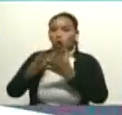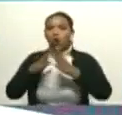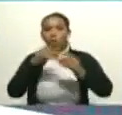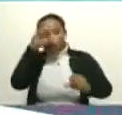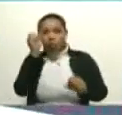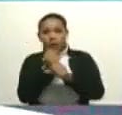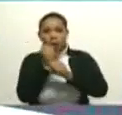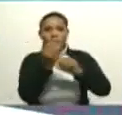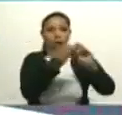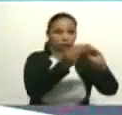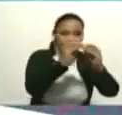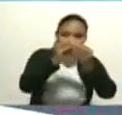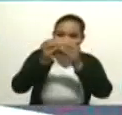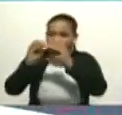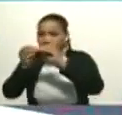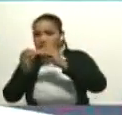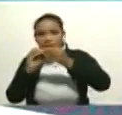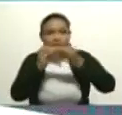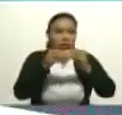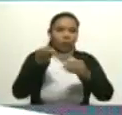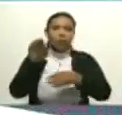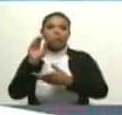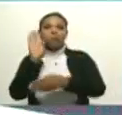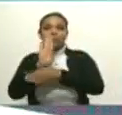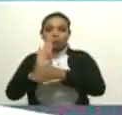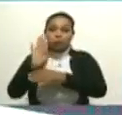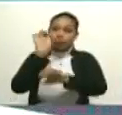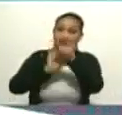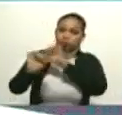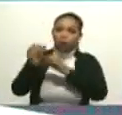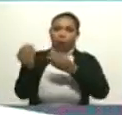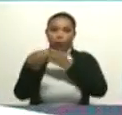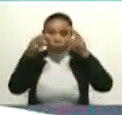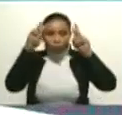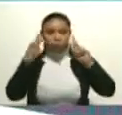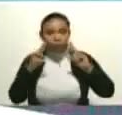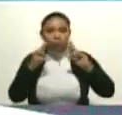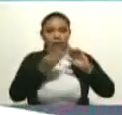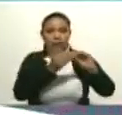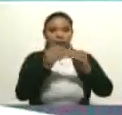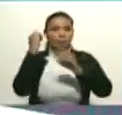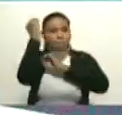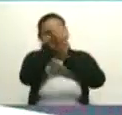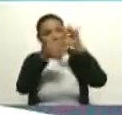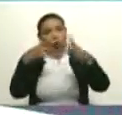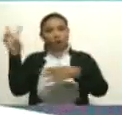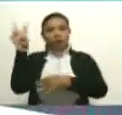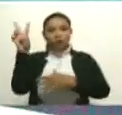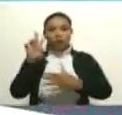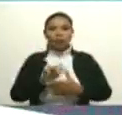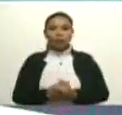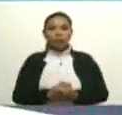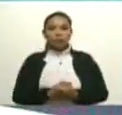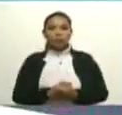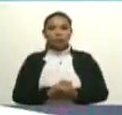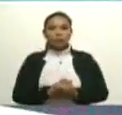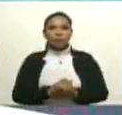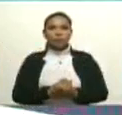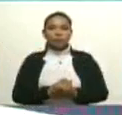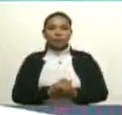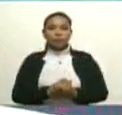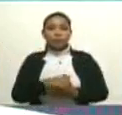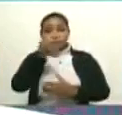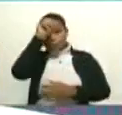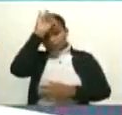labor de protección, de defensa y de limpieza de la Amazonía venezolana. Contra una